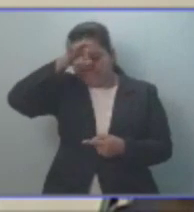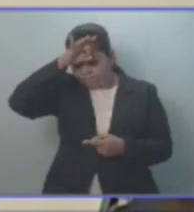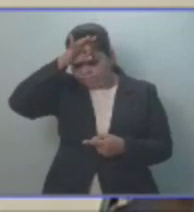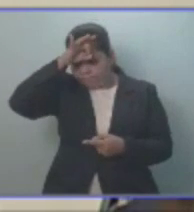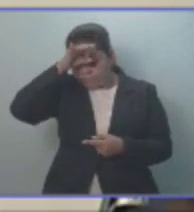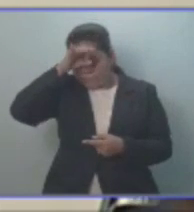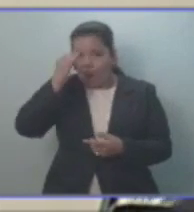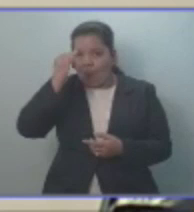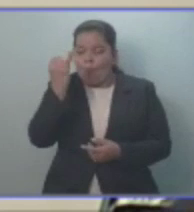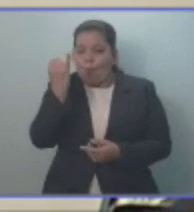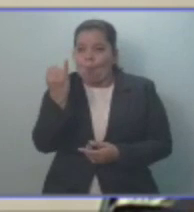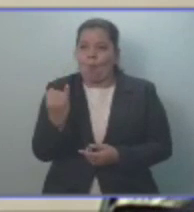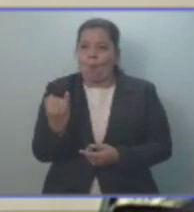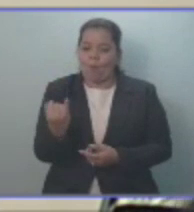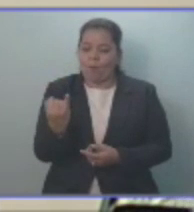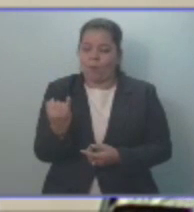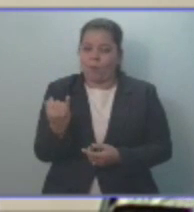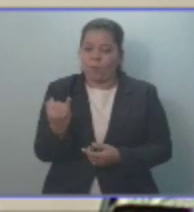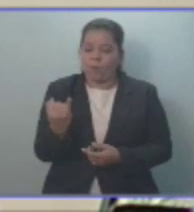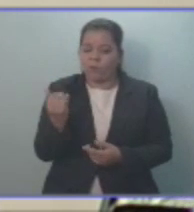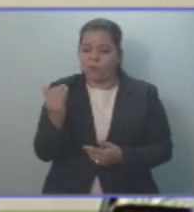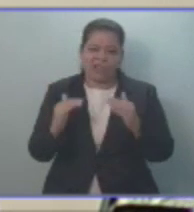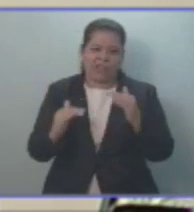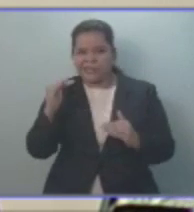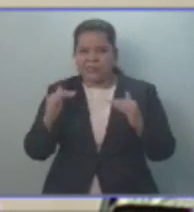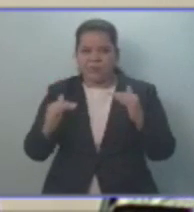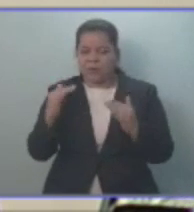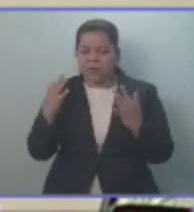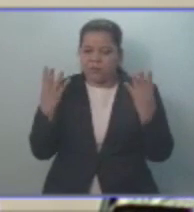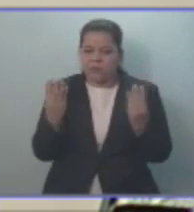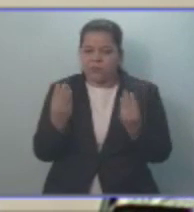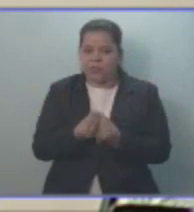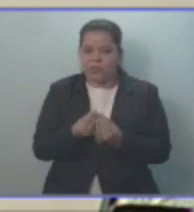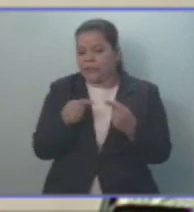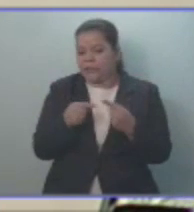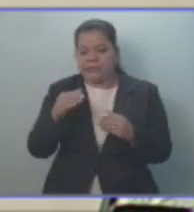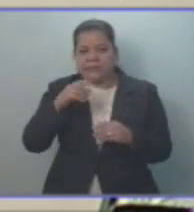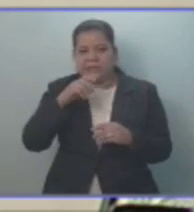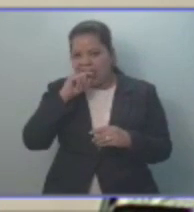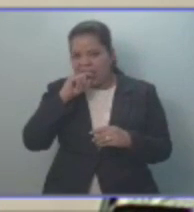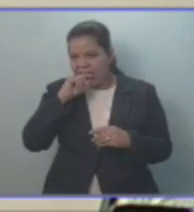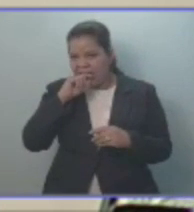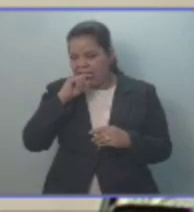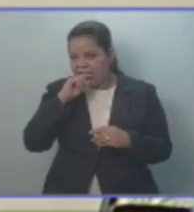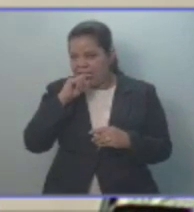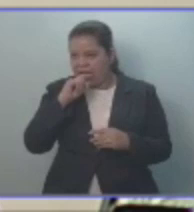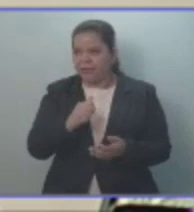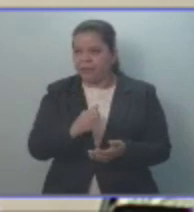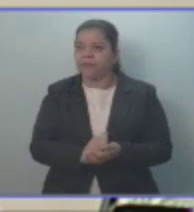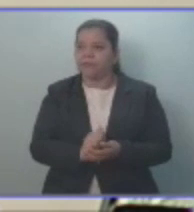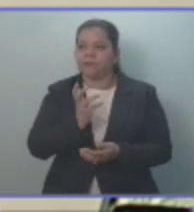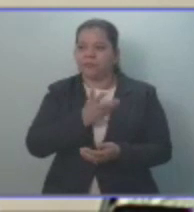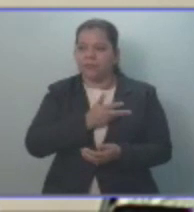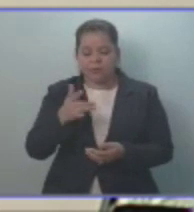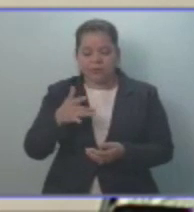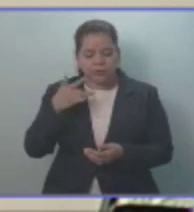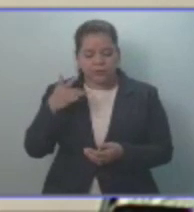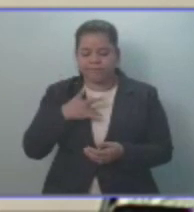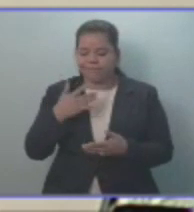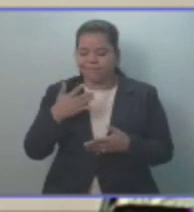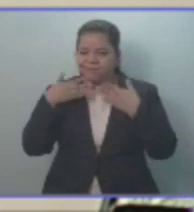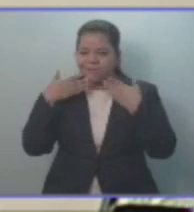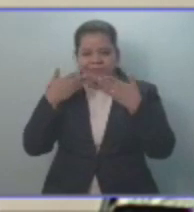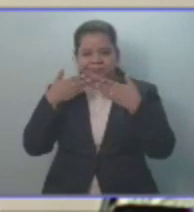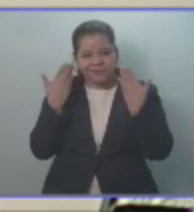contra la desnutrición, contra las desigualdades sociales y contra la pobreza. Nos sentimos felices y